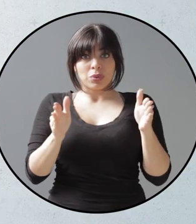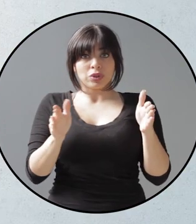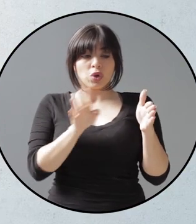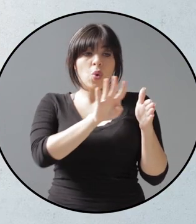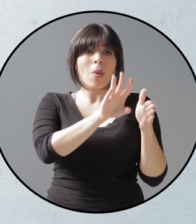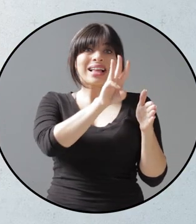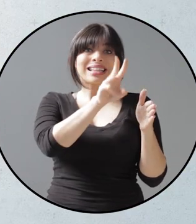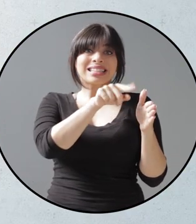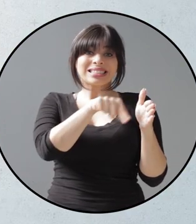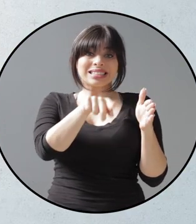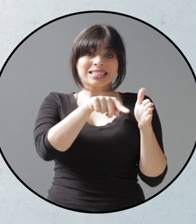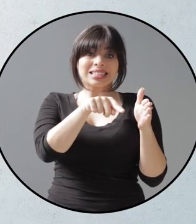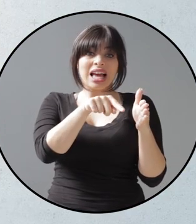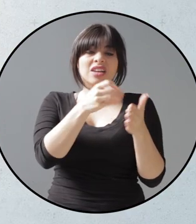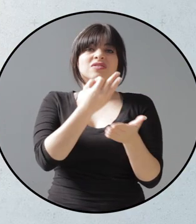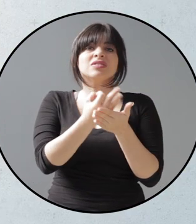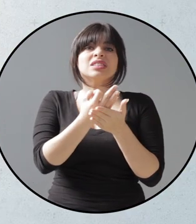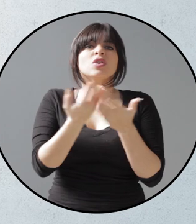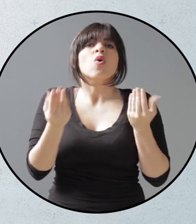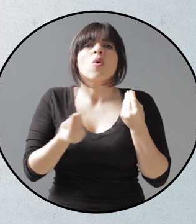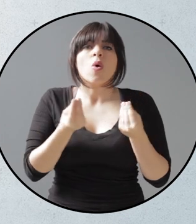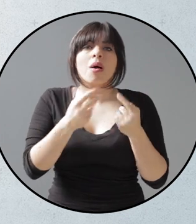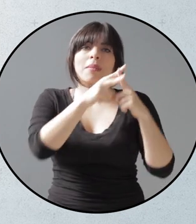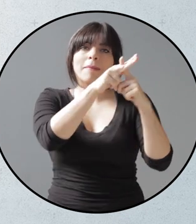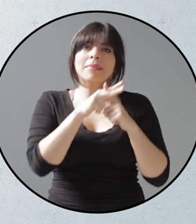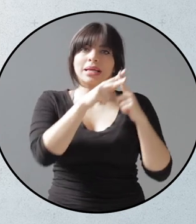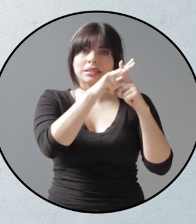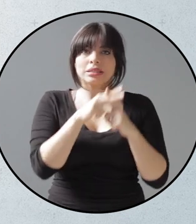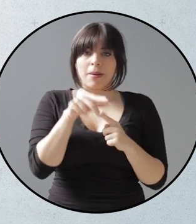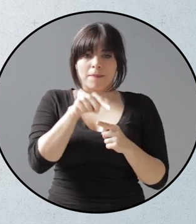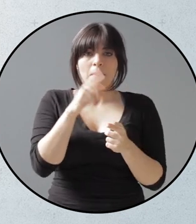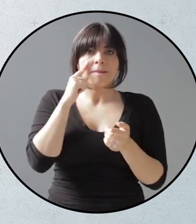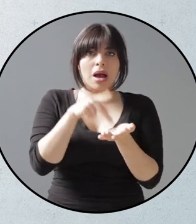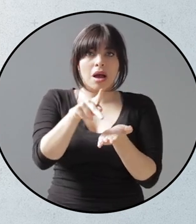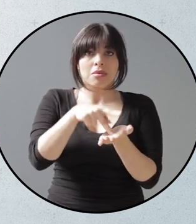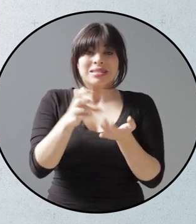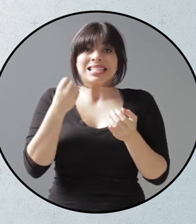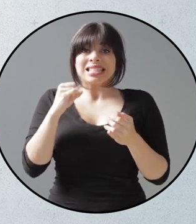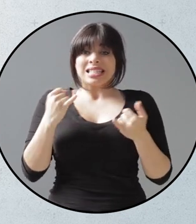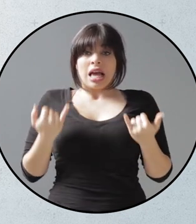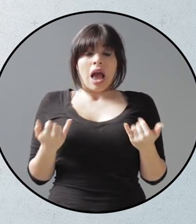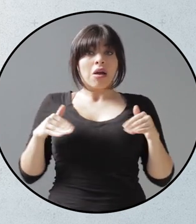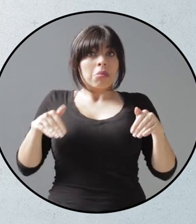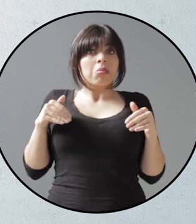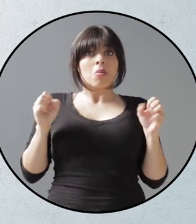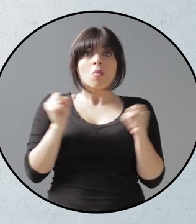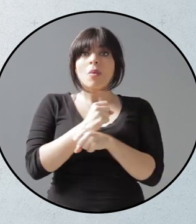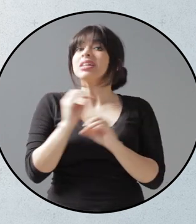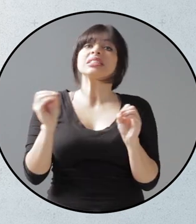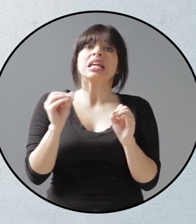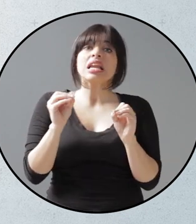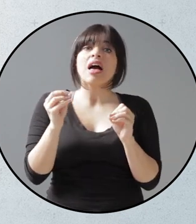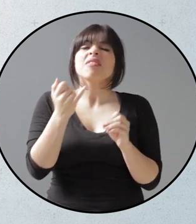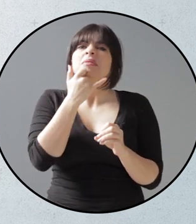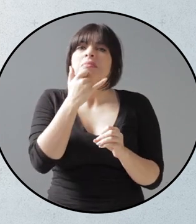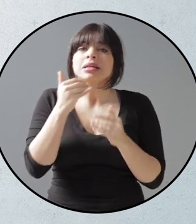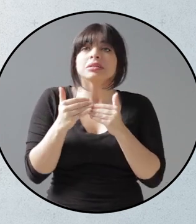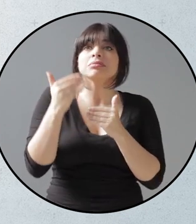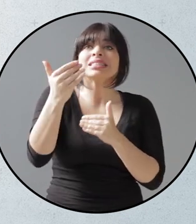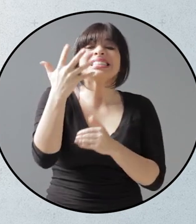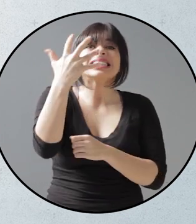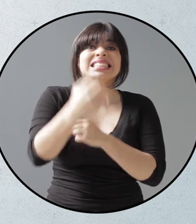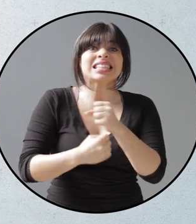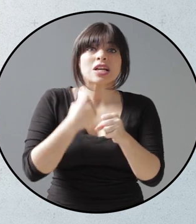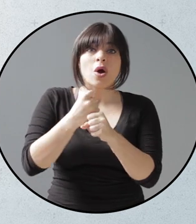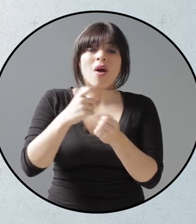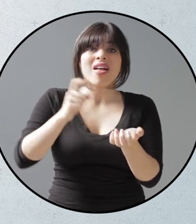presupuestados, 46 se deben financiar con nuevos préstamos. Y si no hacemos nada hoy, en apenas 5 años,